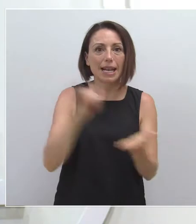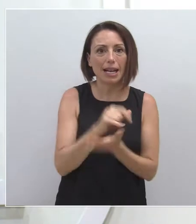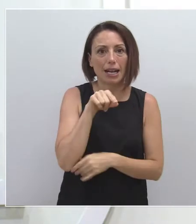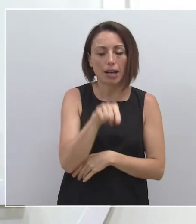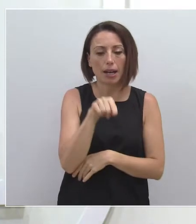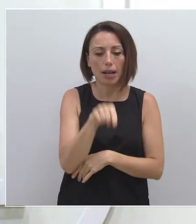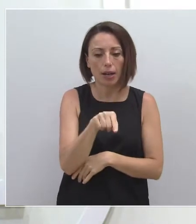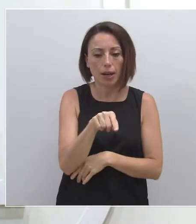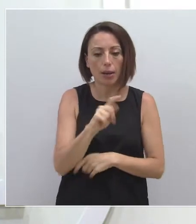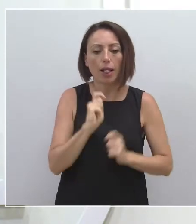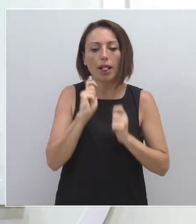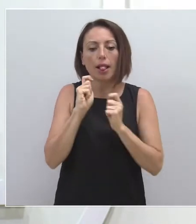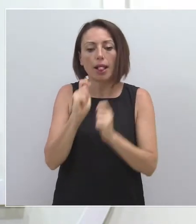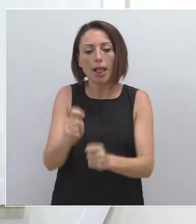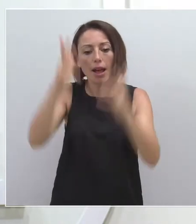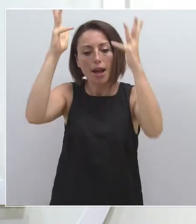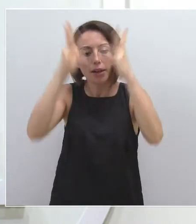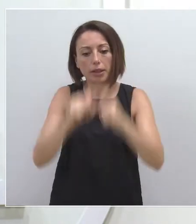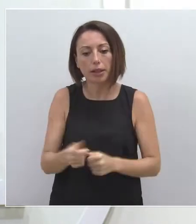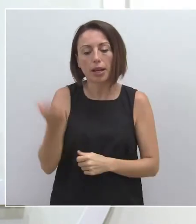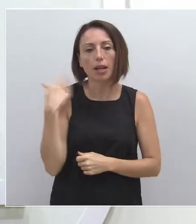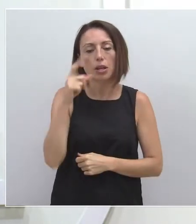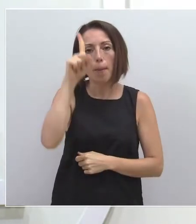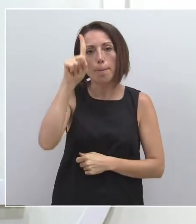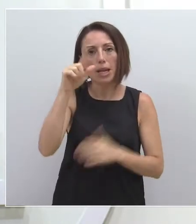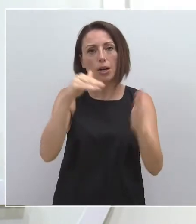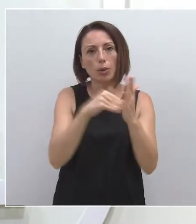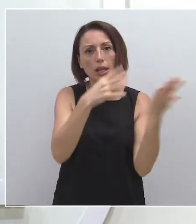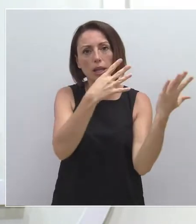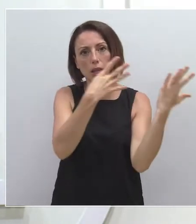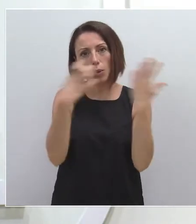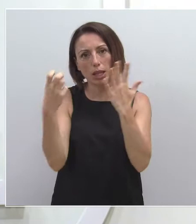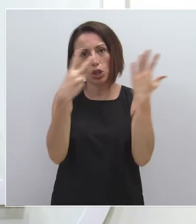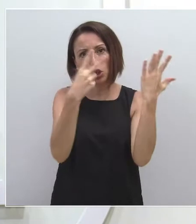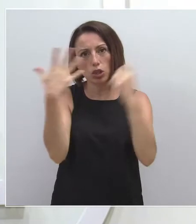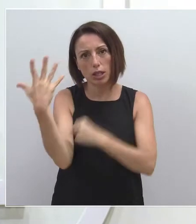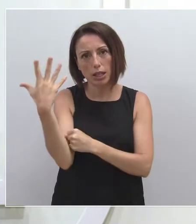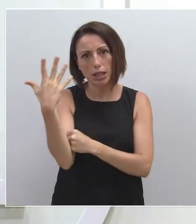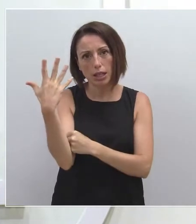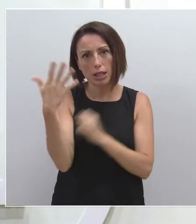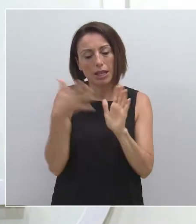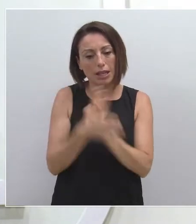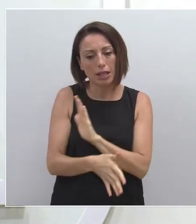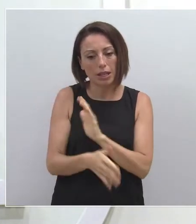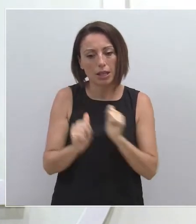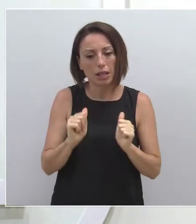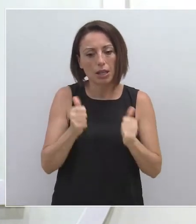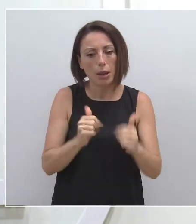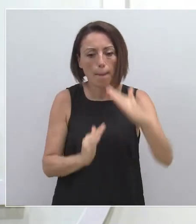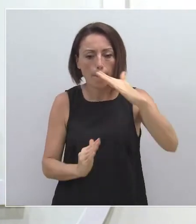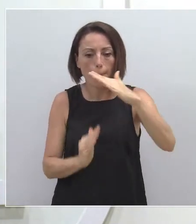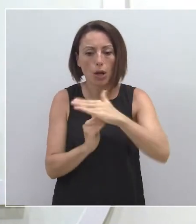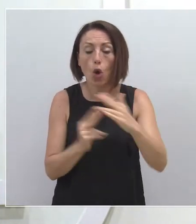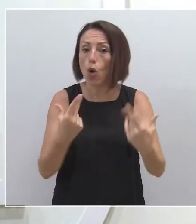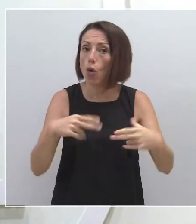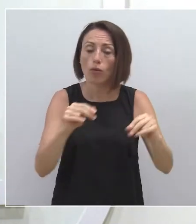prescripción de la concesión administrativa concedida en 1975 está argumentada en la no iniciación, paralización o